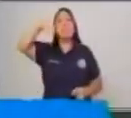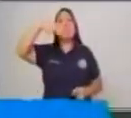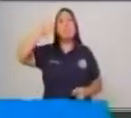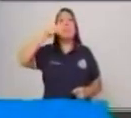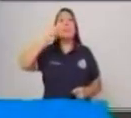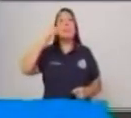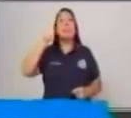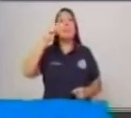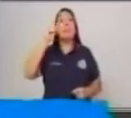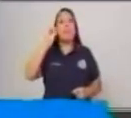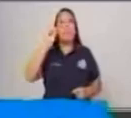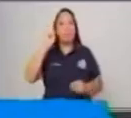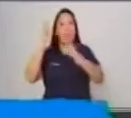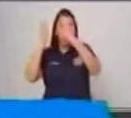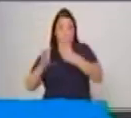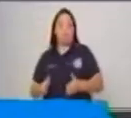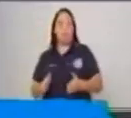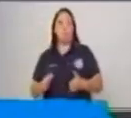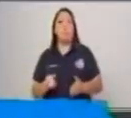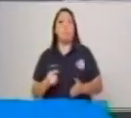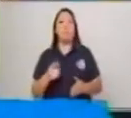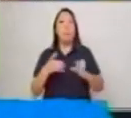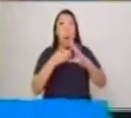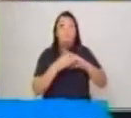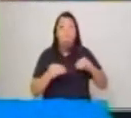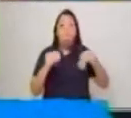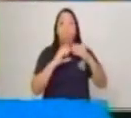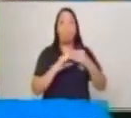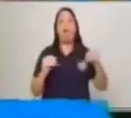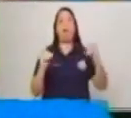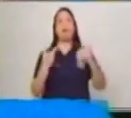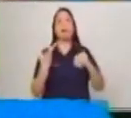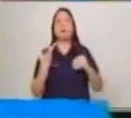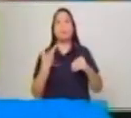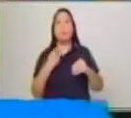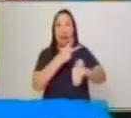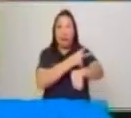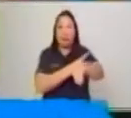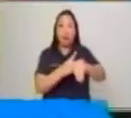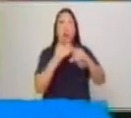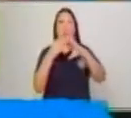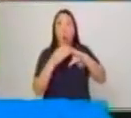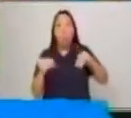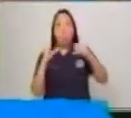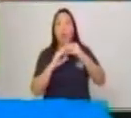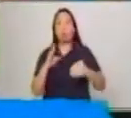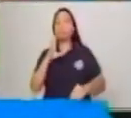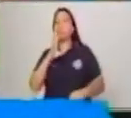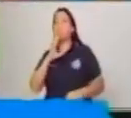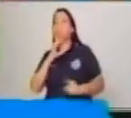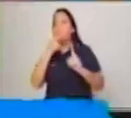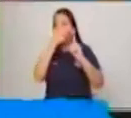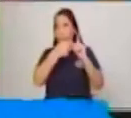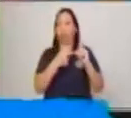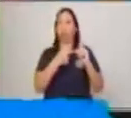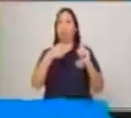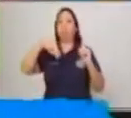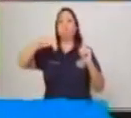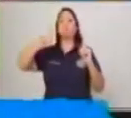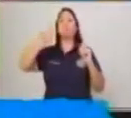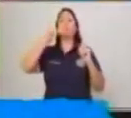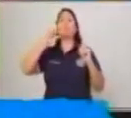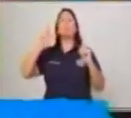historia, cuenta el cuento, cuenta una historia de su vida personal. El narrador puede ser uno de los